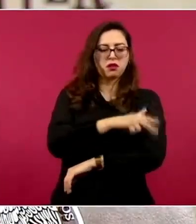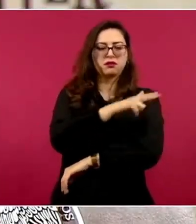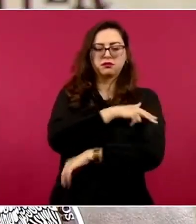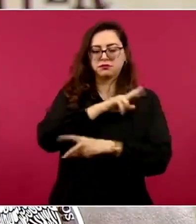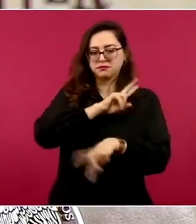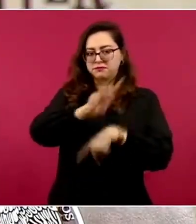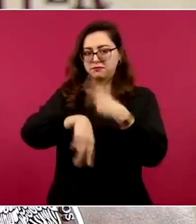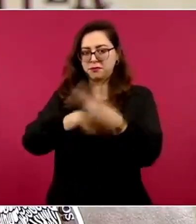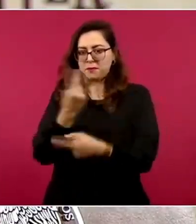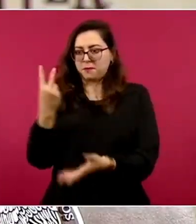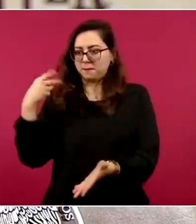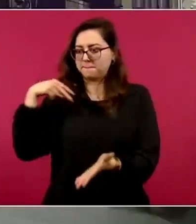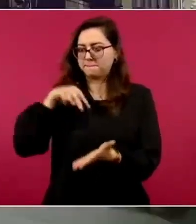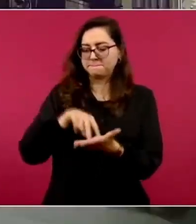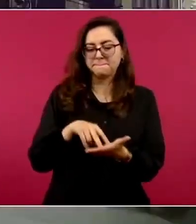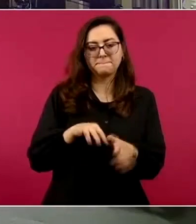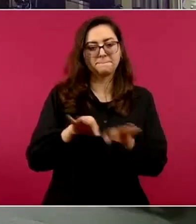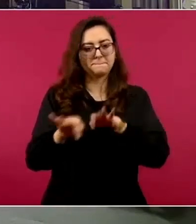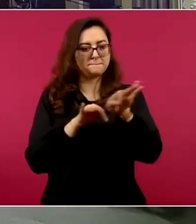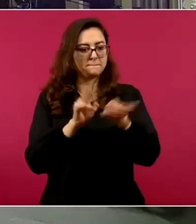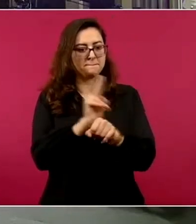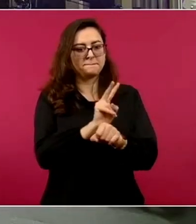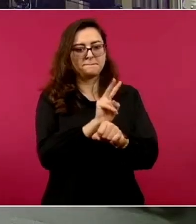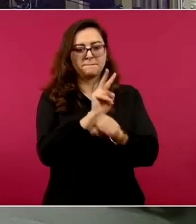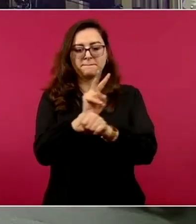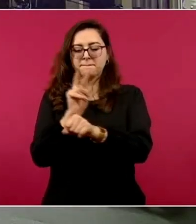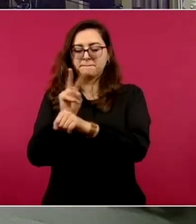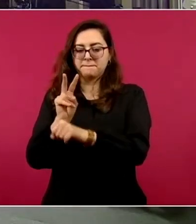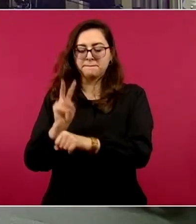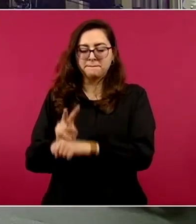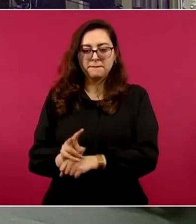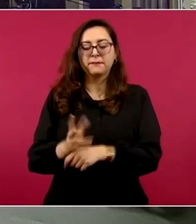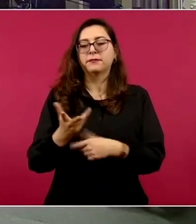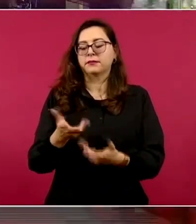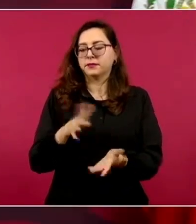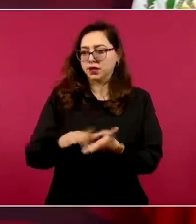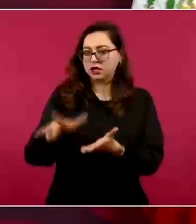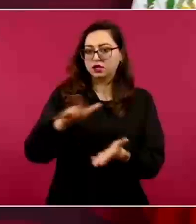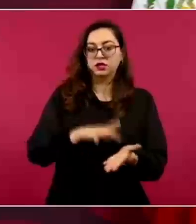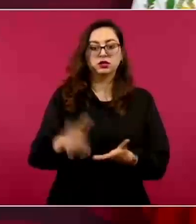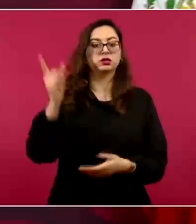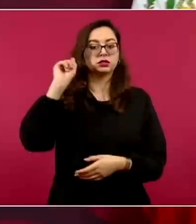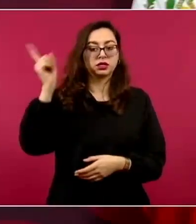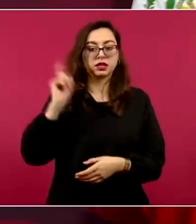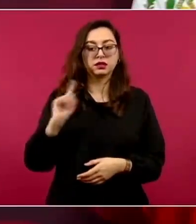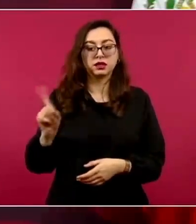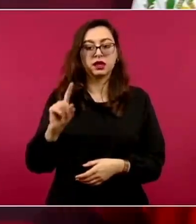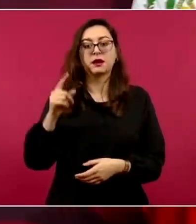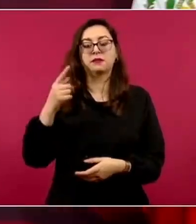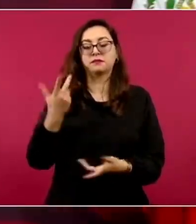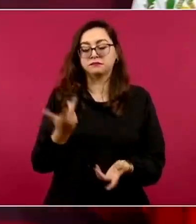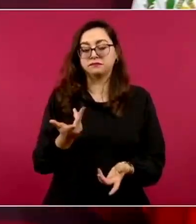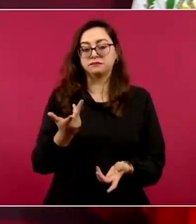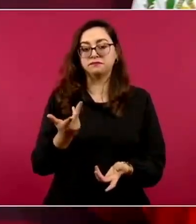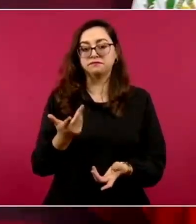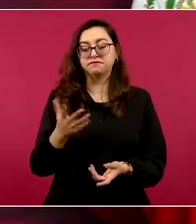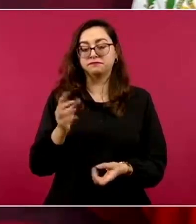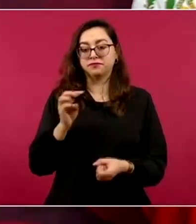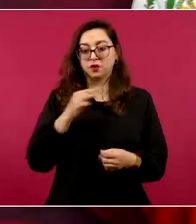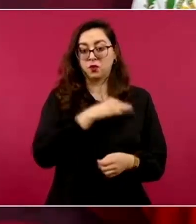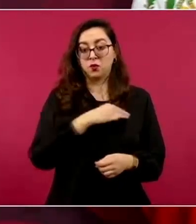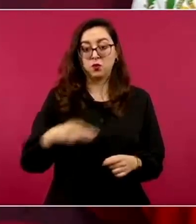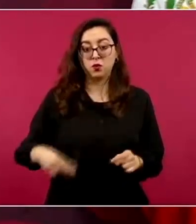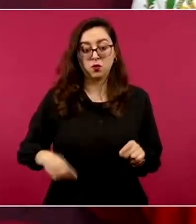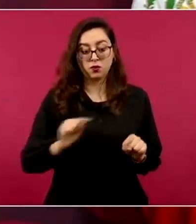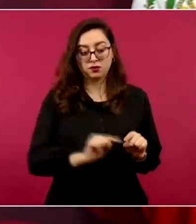Nacional haciendo sus funciones, apoyando a los municipios, apoyando al estado para tener una presencia. Esos municipios son precisamente